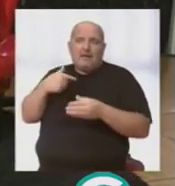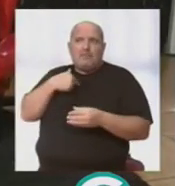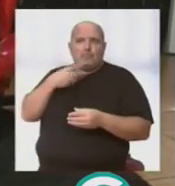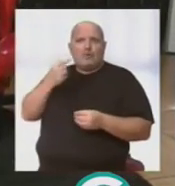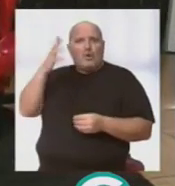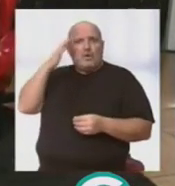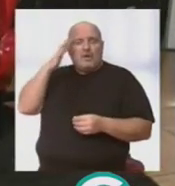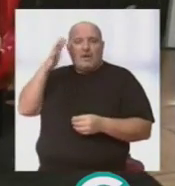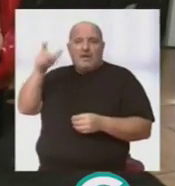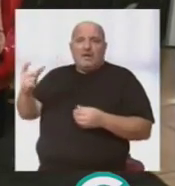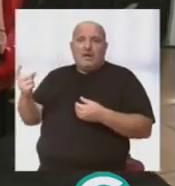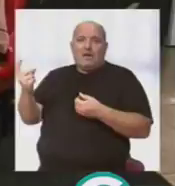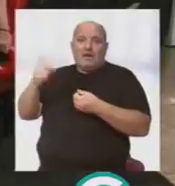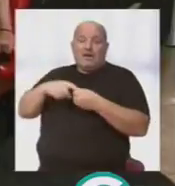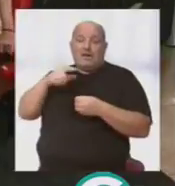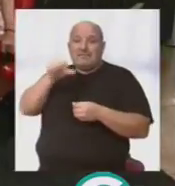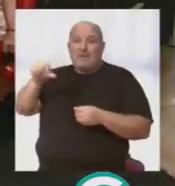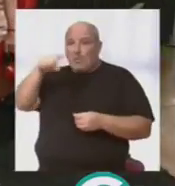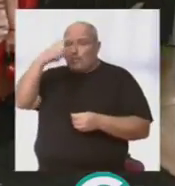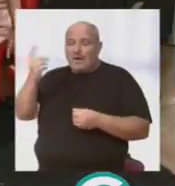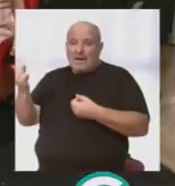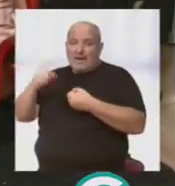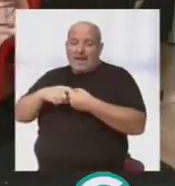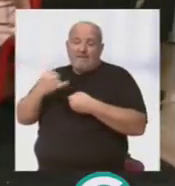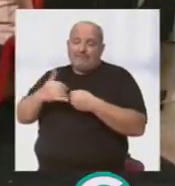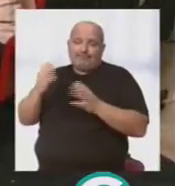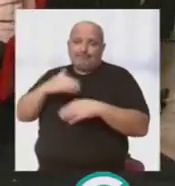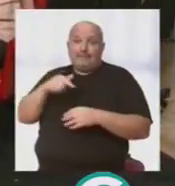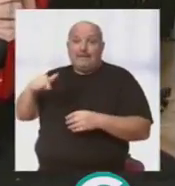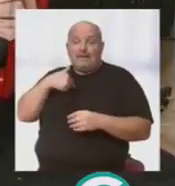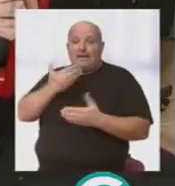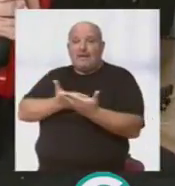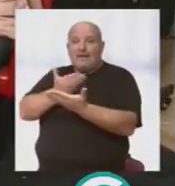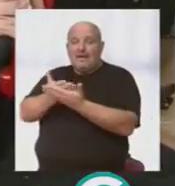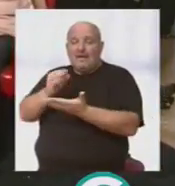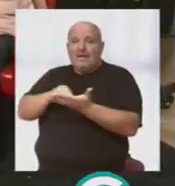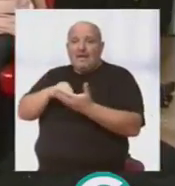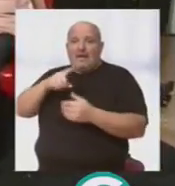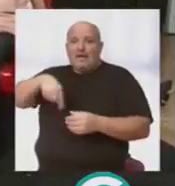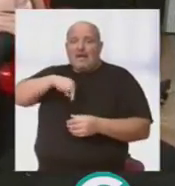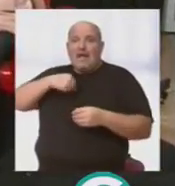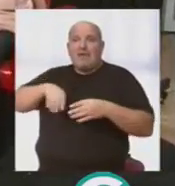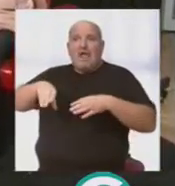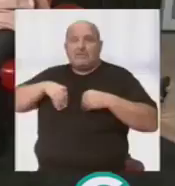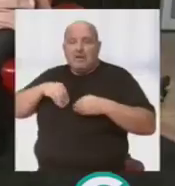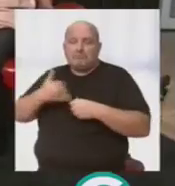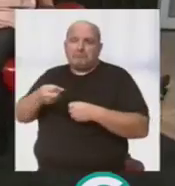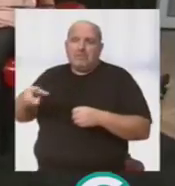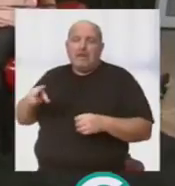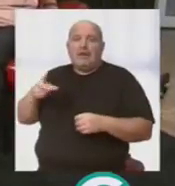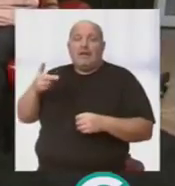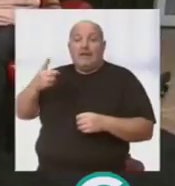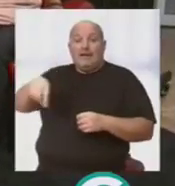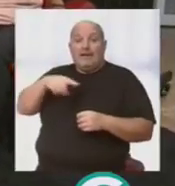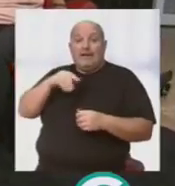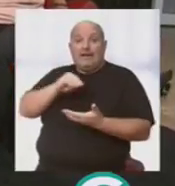ilusionaba que los Caballati estuvieran presentes en nuestra Semana Cultural y una de las cosas que yo les solicitaba y que creo que han accedido perfectamente, es que